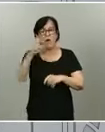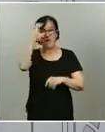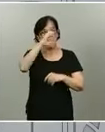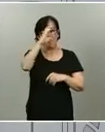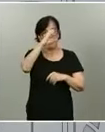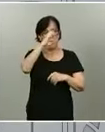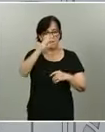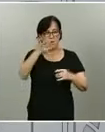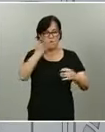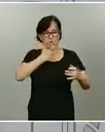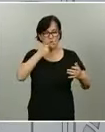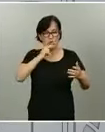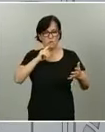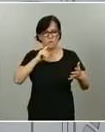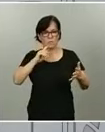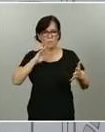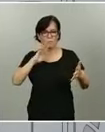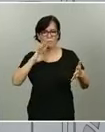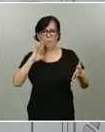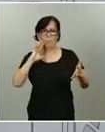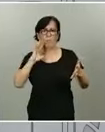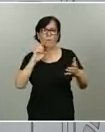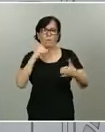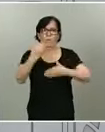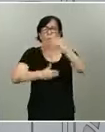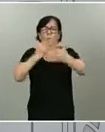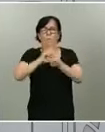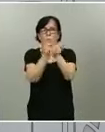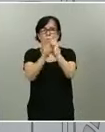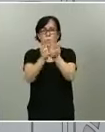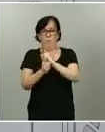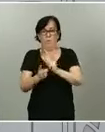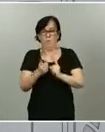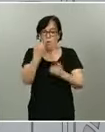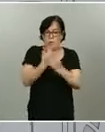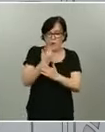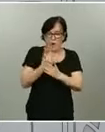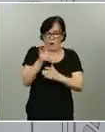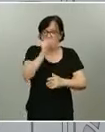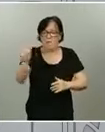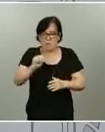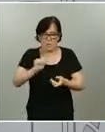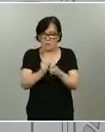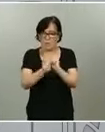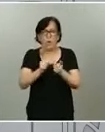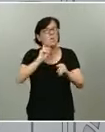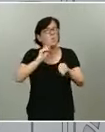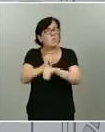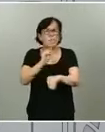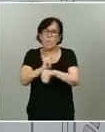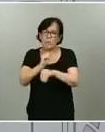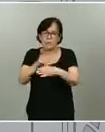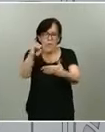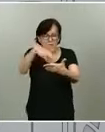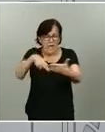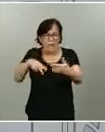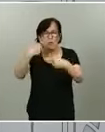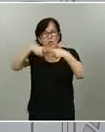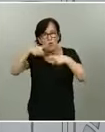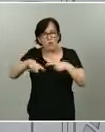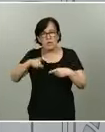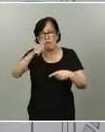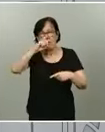evoluciona muy rápidamente, de un día para otro, de una semana para otra, tenemos que tener cuidado con lo que leemos antiguo.